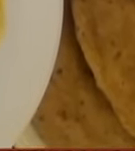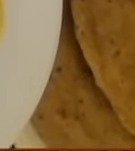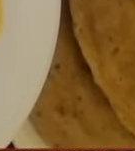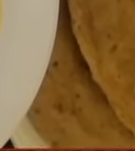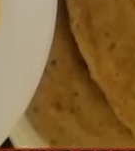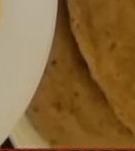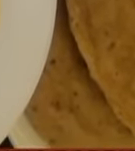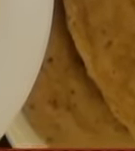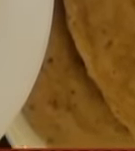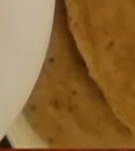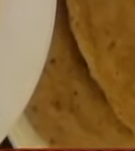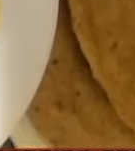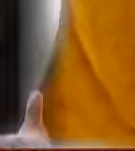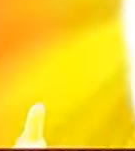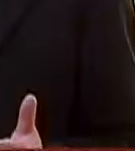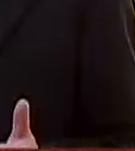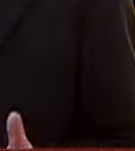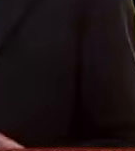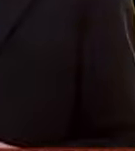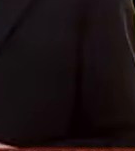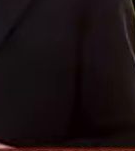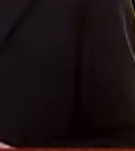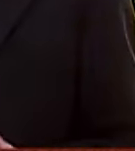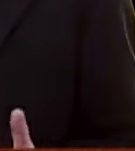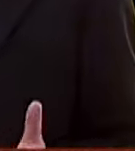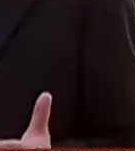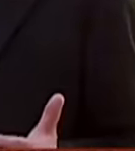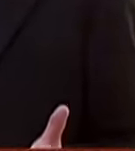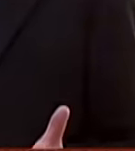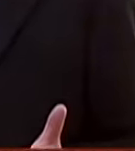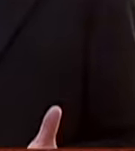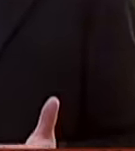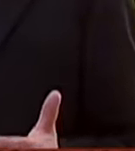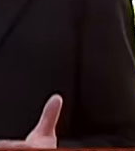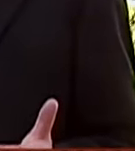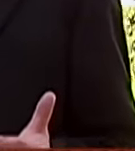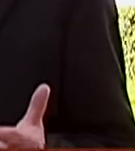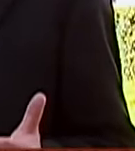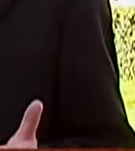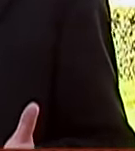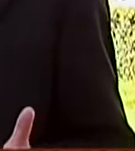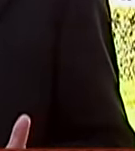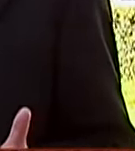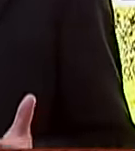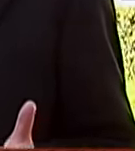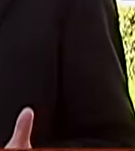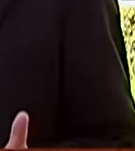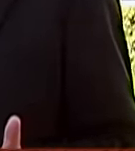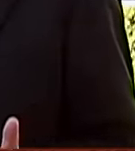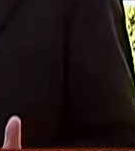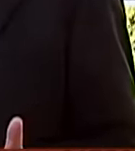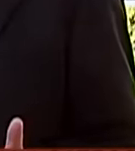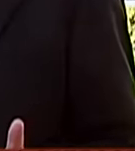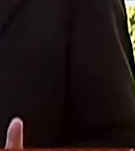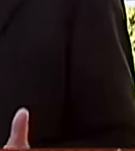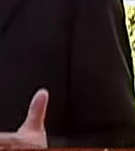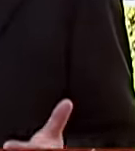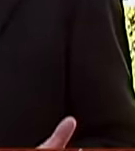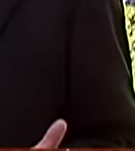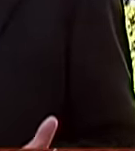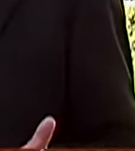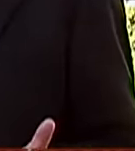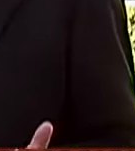en sus cifras de glucosa y lo más valioso de todo no permitas que alguien influya en ti para que suspenda su medicamento